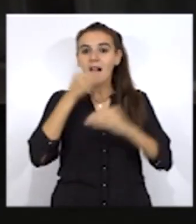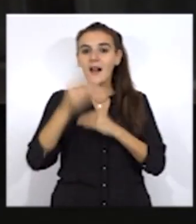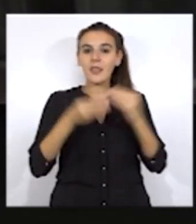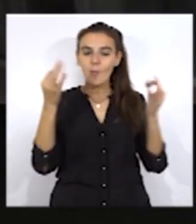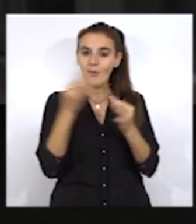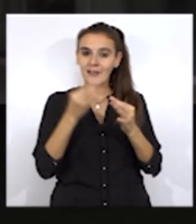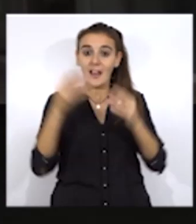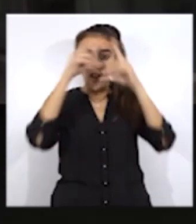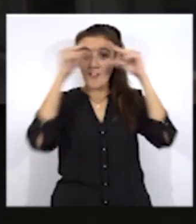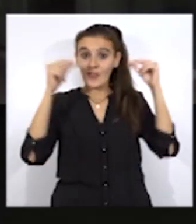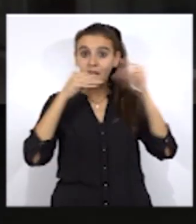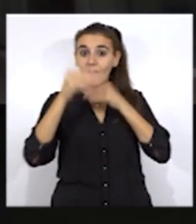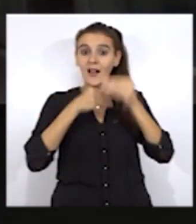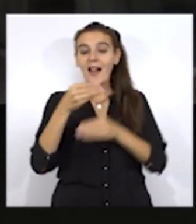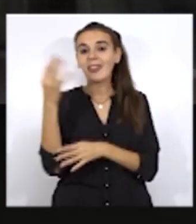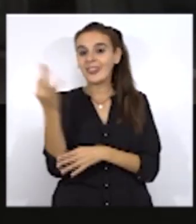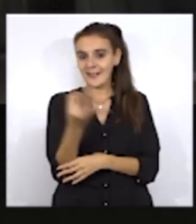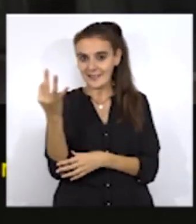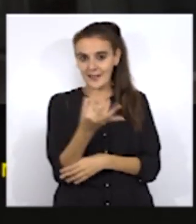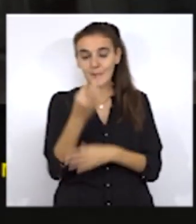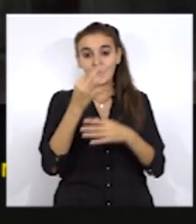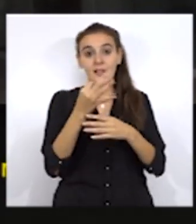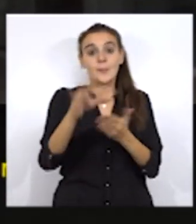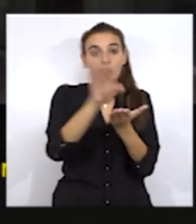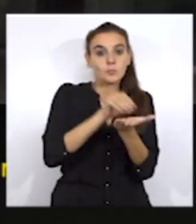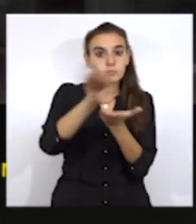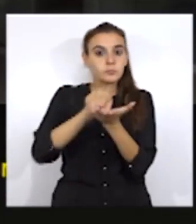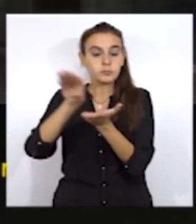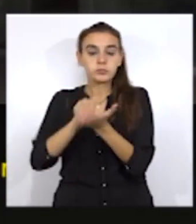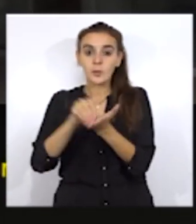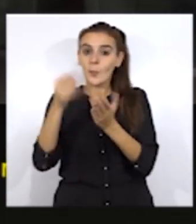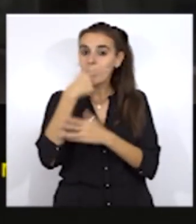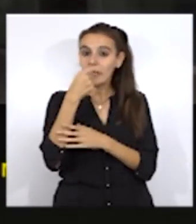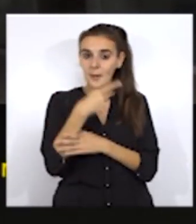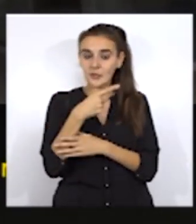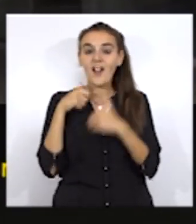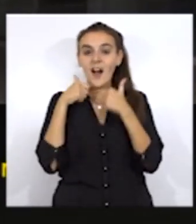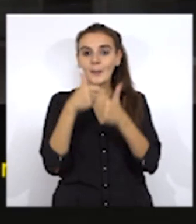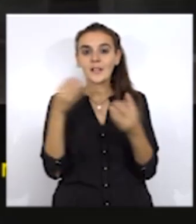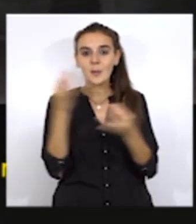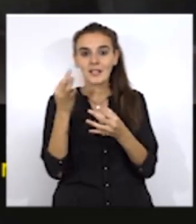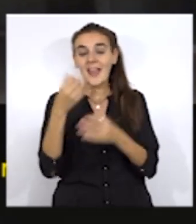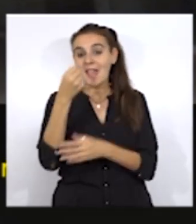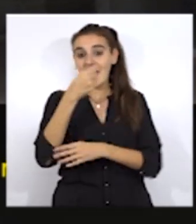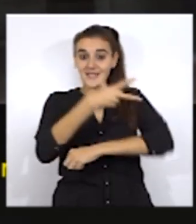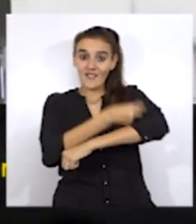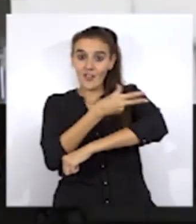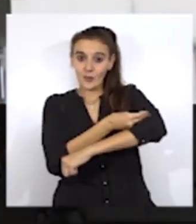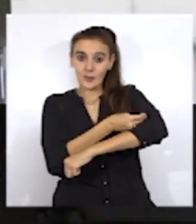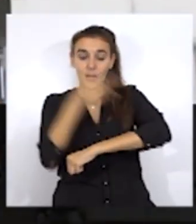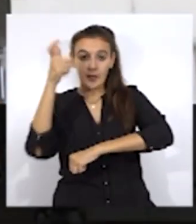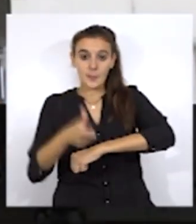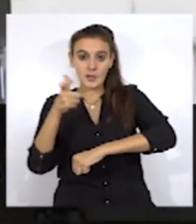administrar esos medicamentos y en principio esas vacunas sin necesidad de que el médico las prescriba previamente.